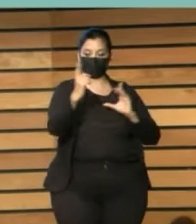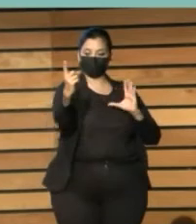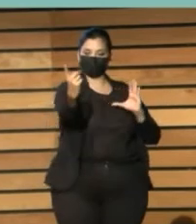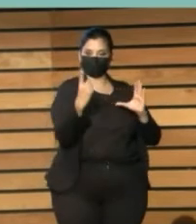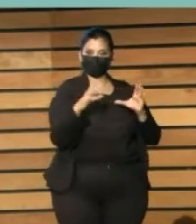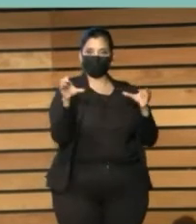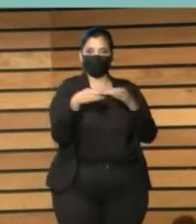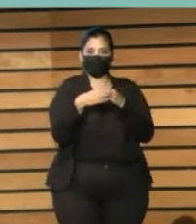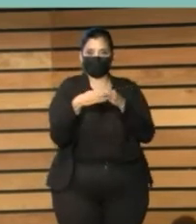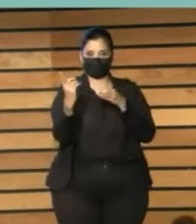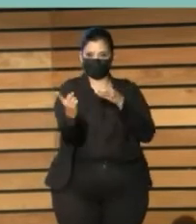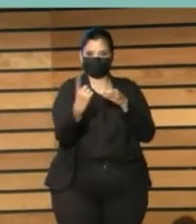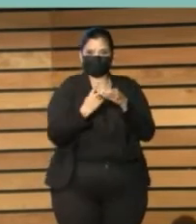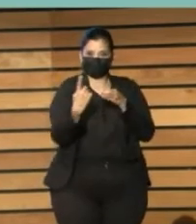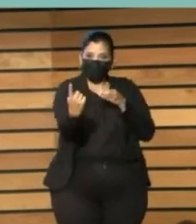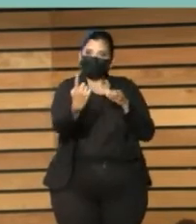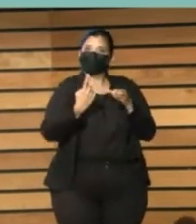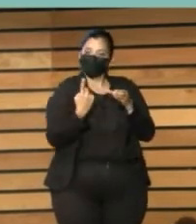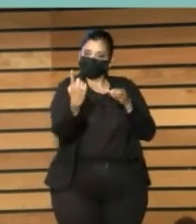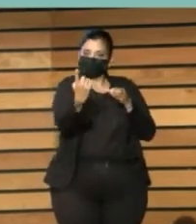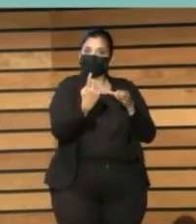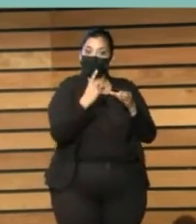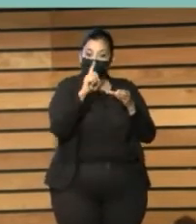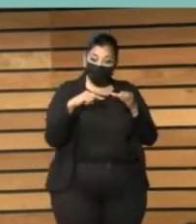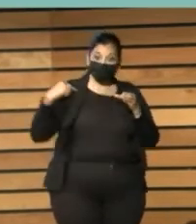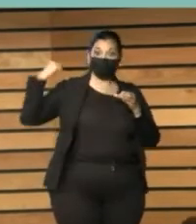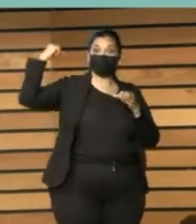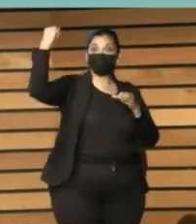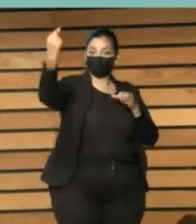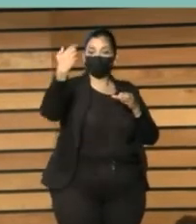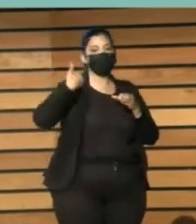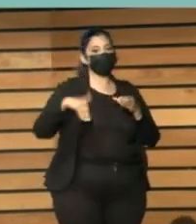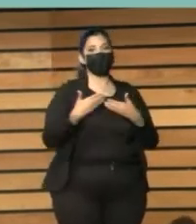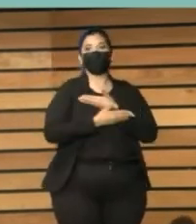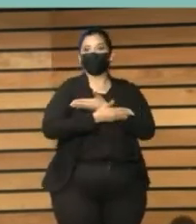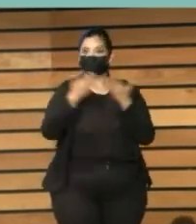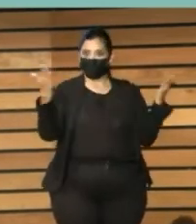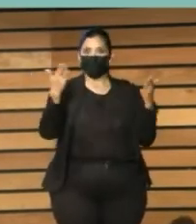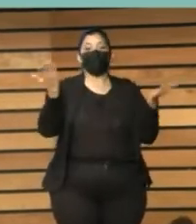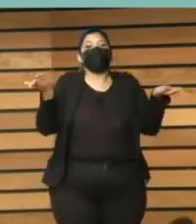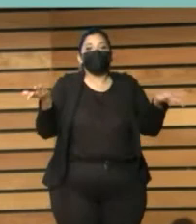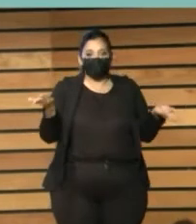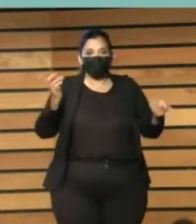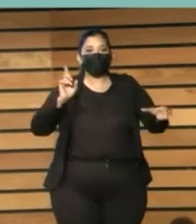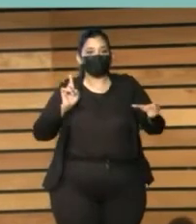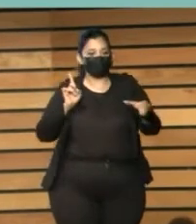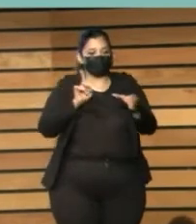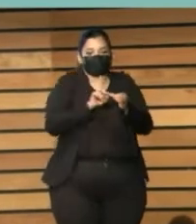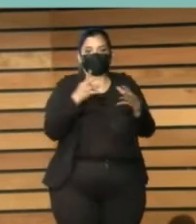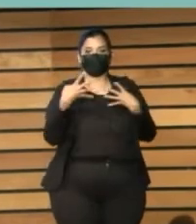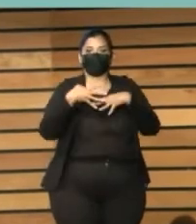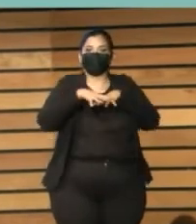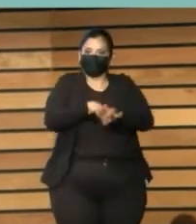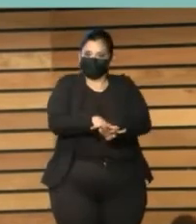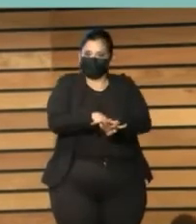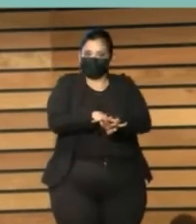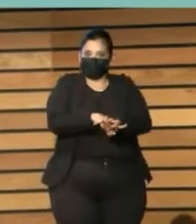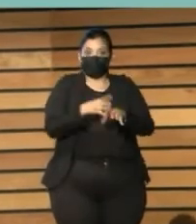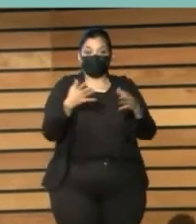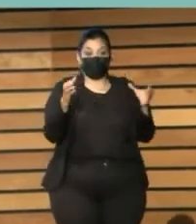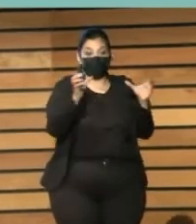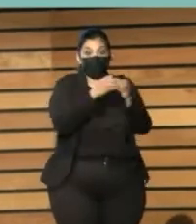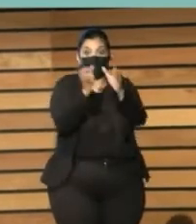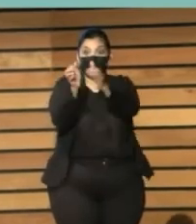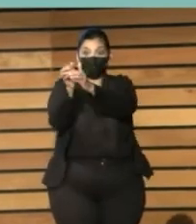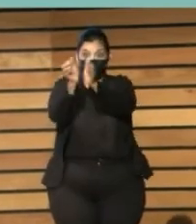el año que viene ya hayan cogido la suficiente confianza como para integrarse una persona en cada club de